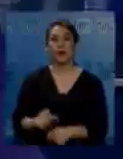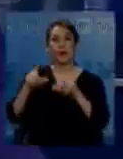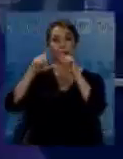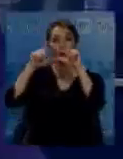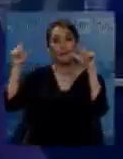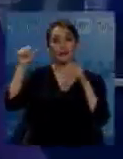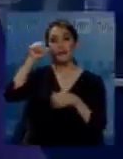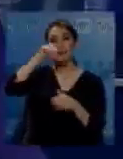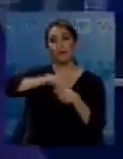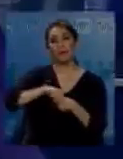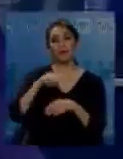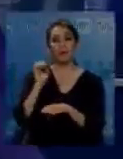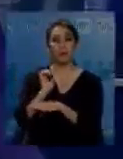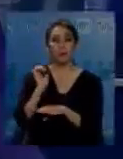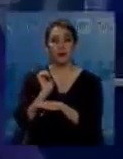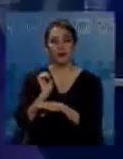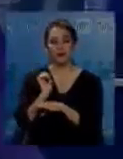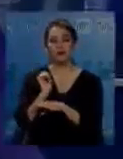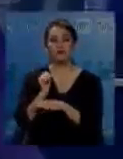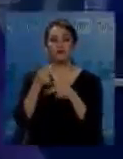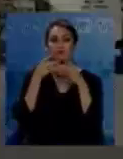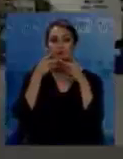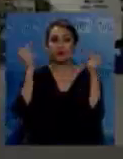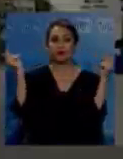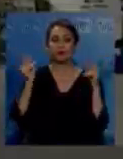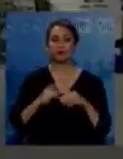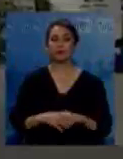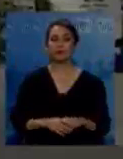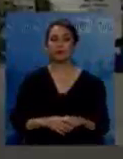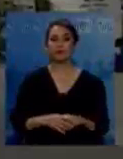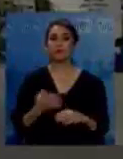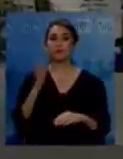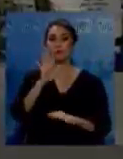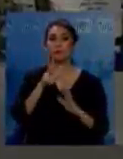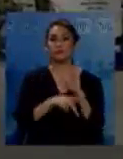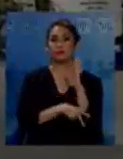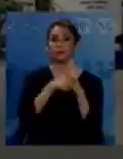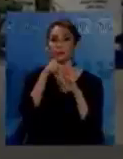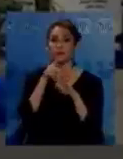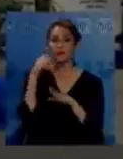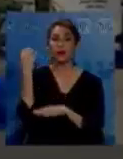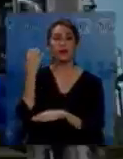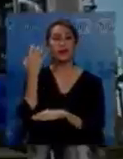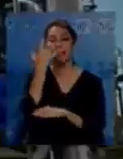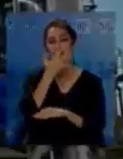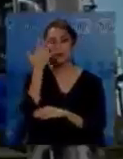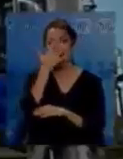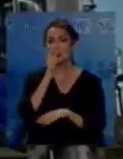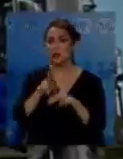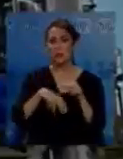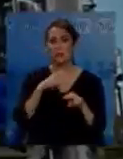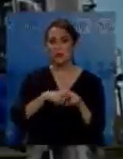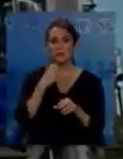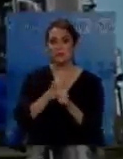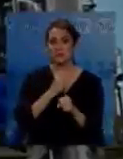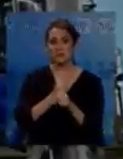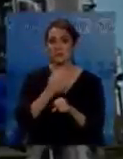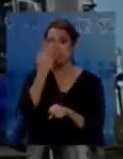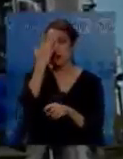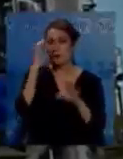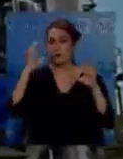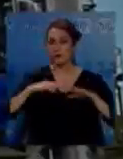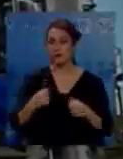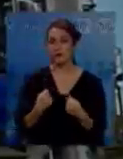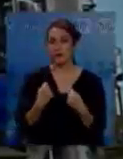Petroecuador informó mediante un boletín de prensa que las actividades en la refinería Esmeraldas se desarrollan con normalidad a pesar de las fuertes